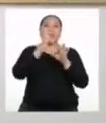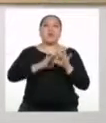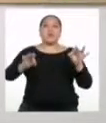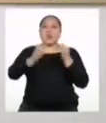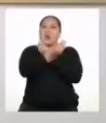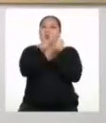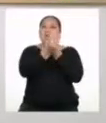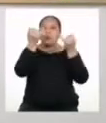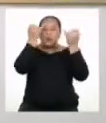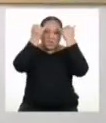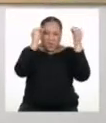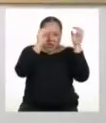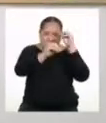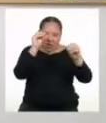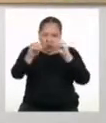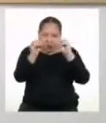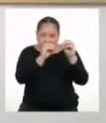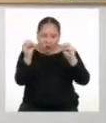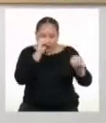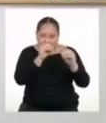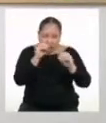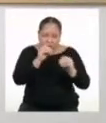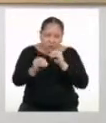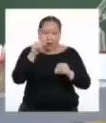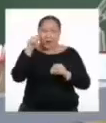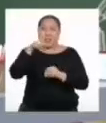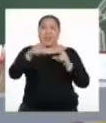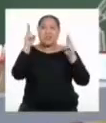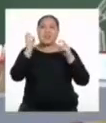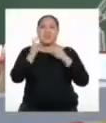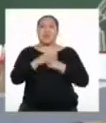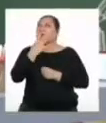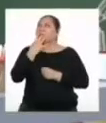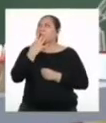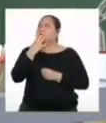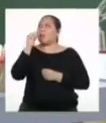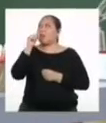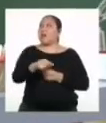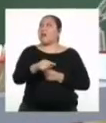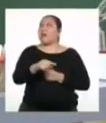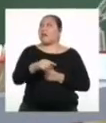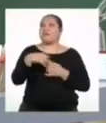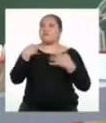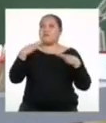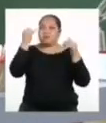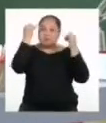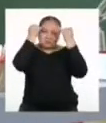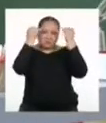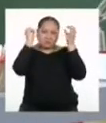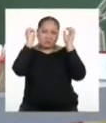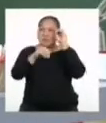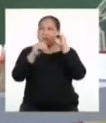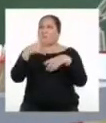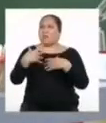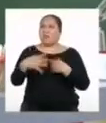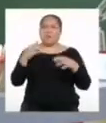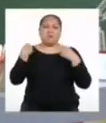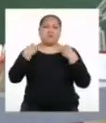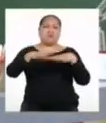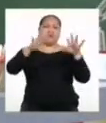una mirada general de todo lo que se nos puede ocurrir con respecto al tema. Entonces, es soltar ideas sin juzgarlas.